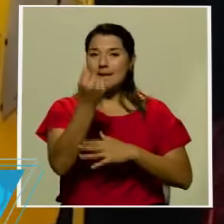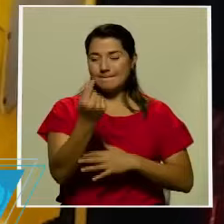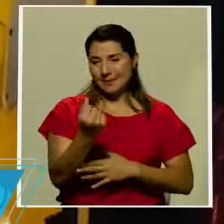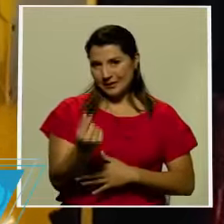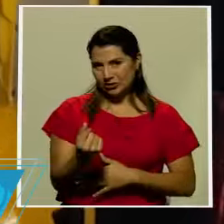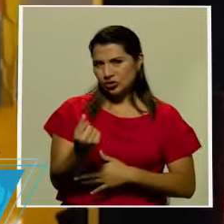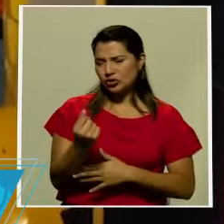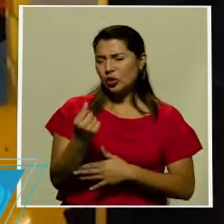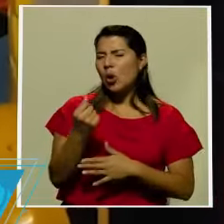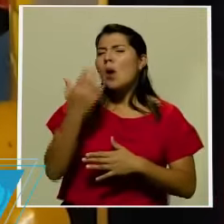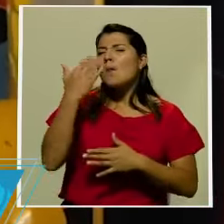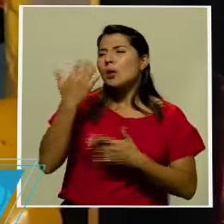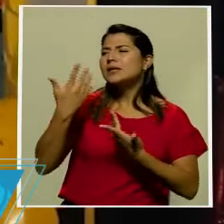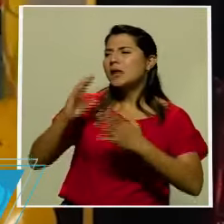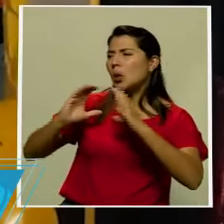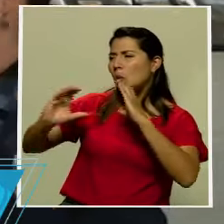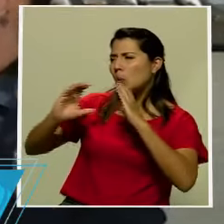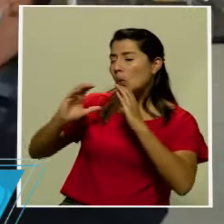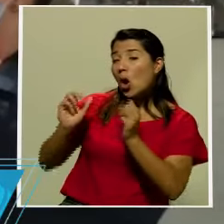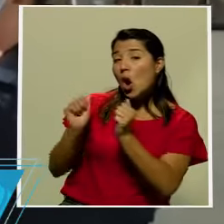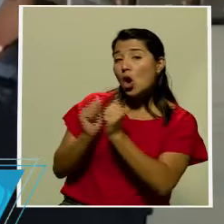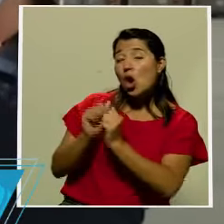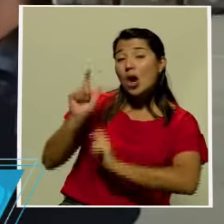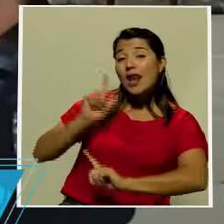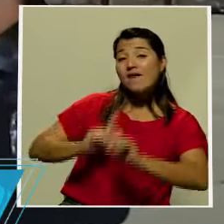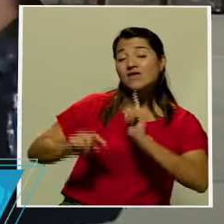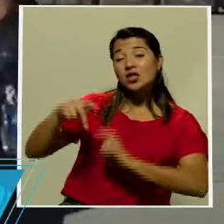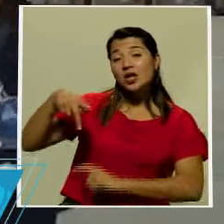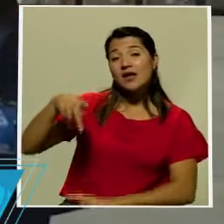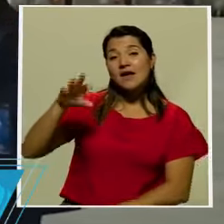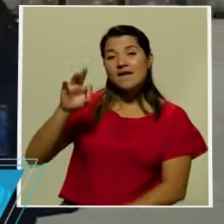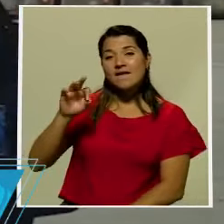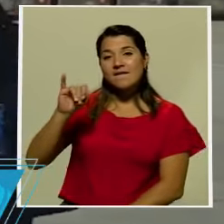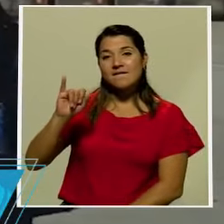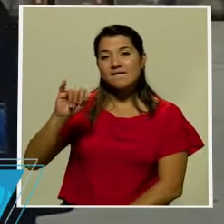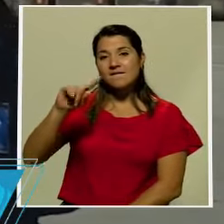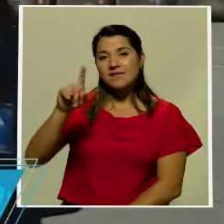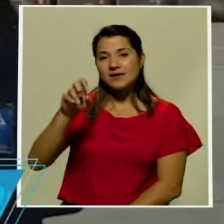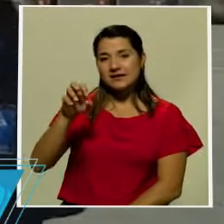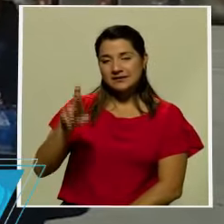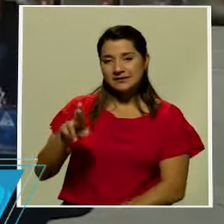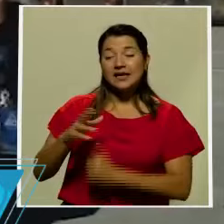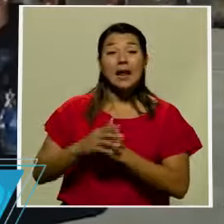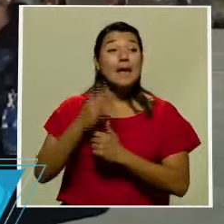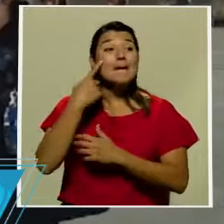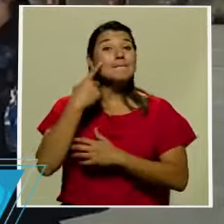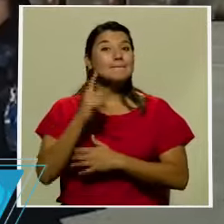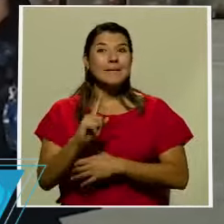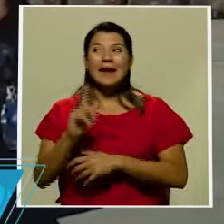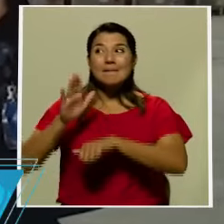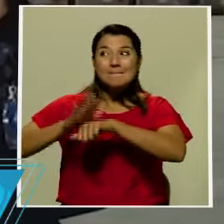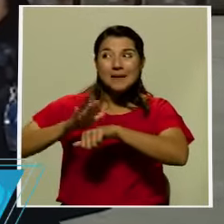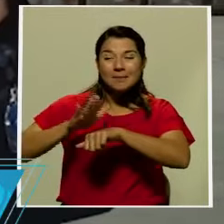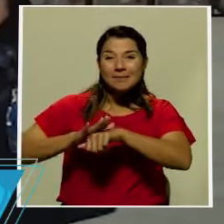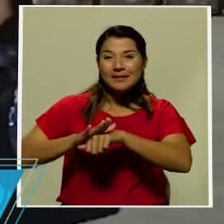gestión ante el laboratorio Pfizer para que los releve de la confidencialidad que tenían